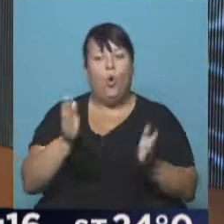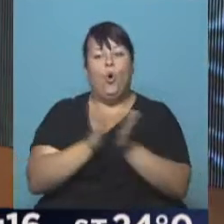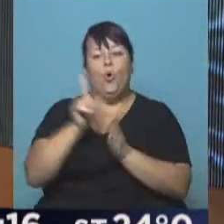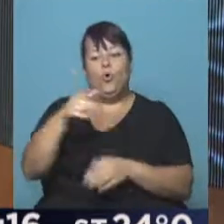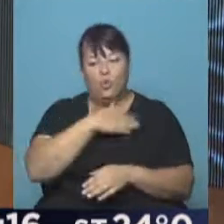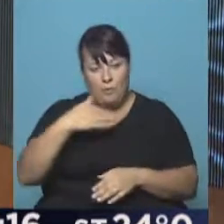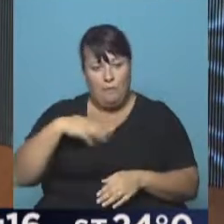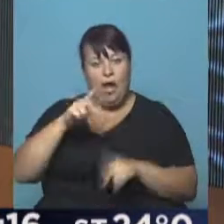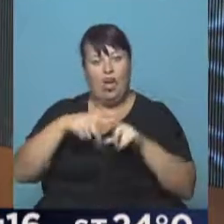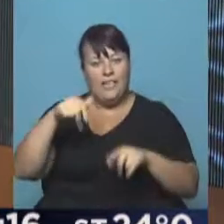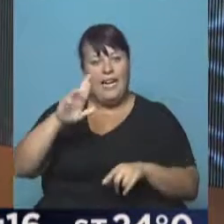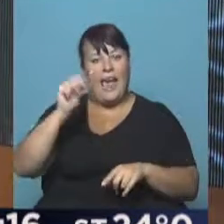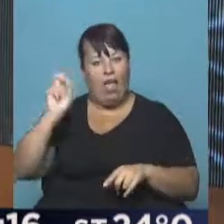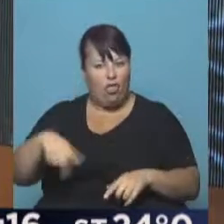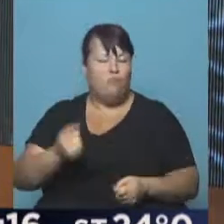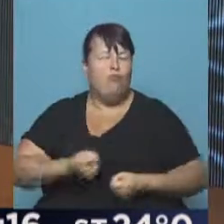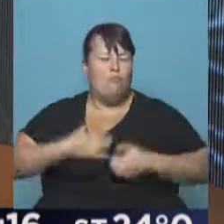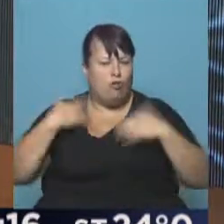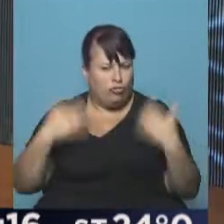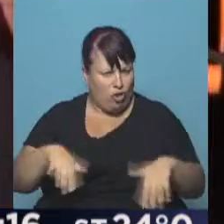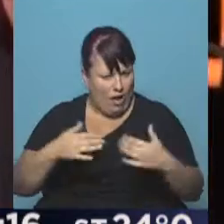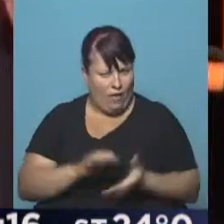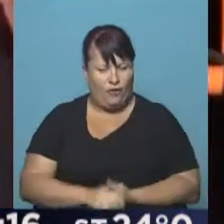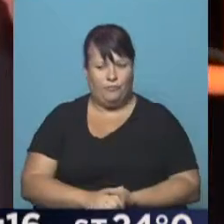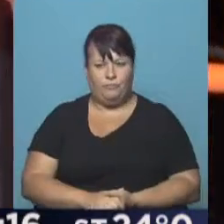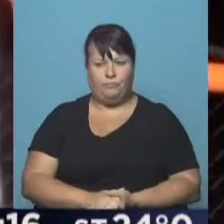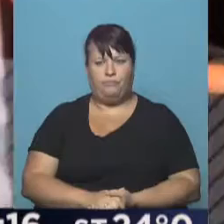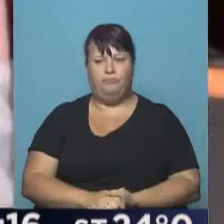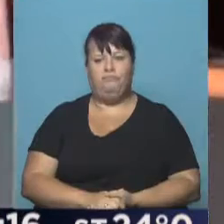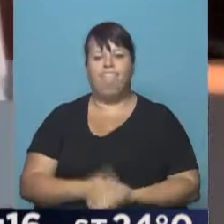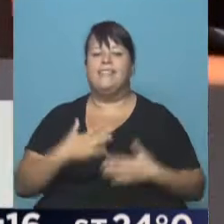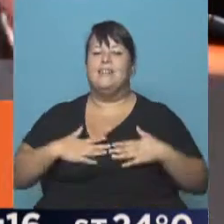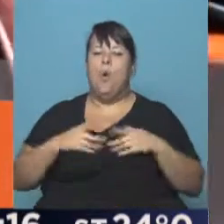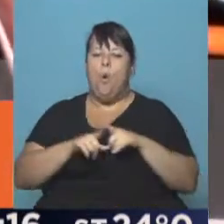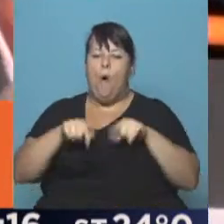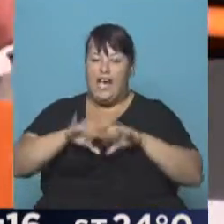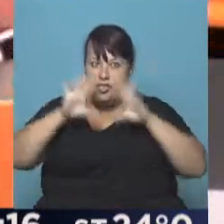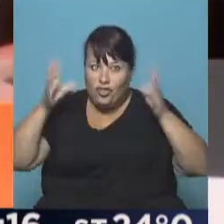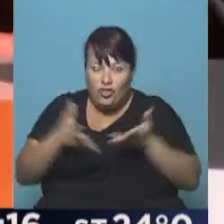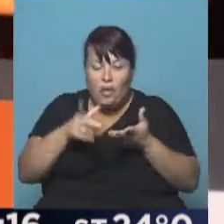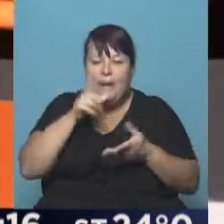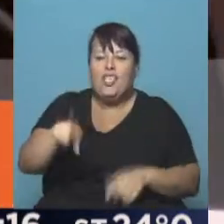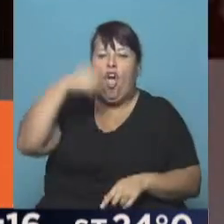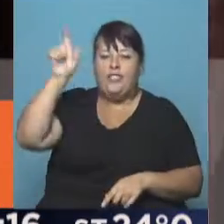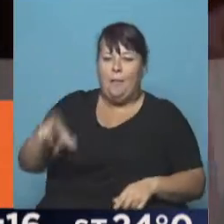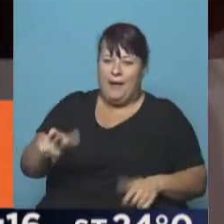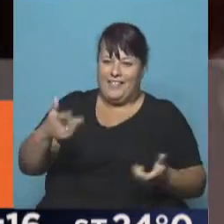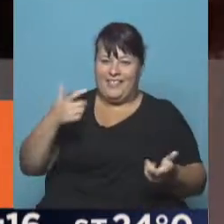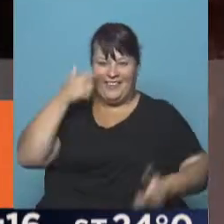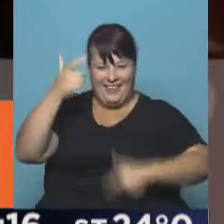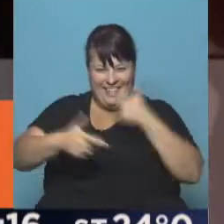su madre, de Roxana Randón, y sumamente emocionado. Me siento que todo esto le está pasando a otra persona, ¿no?